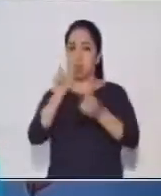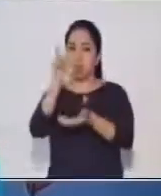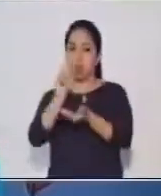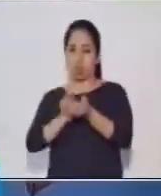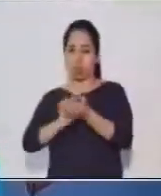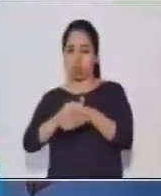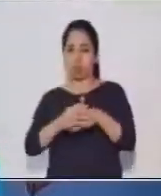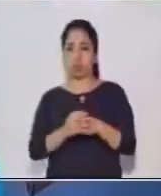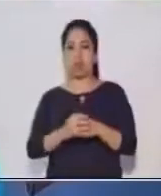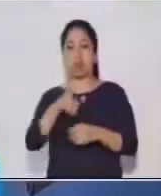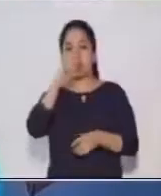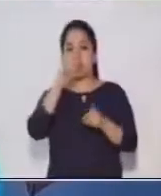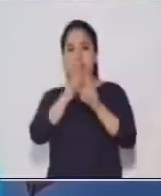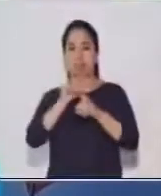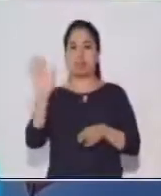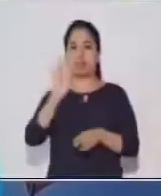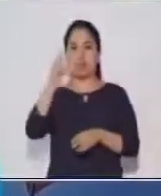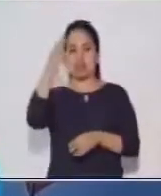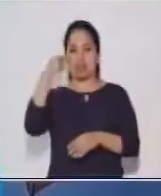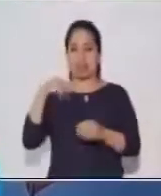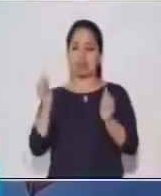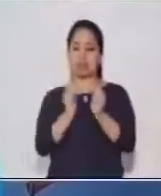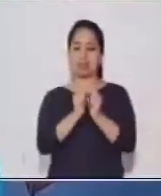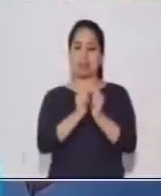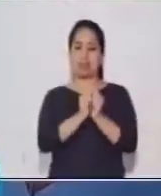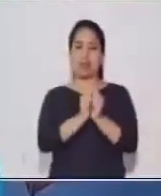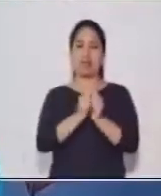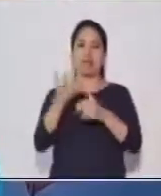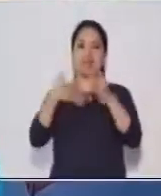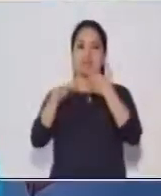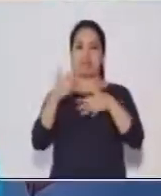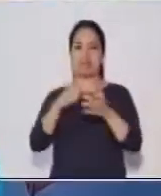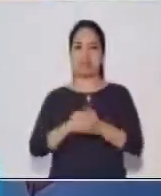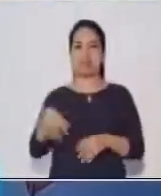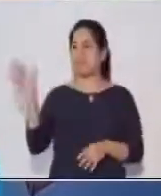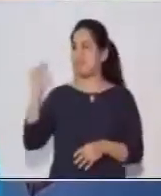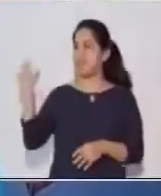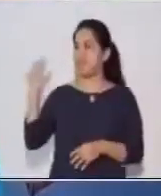También saludamos a Nancy, que está con nosotros en Lengua de Señas.